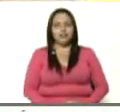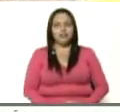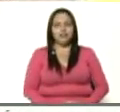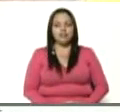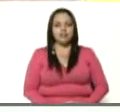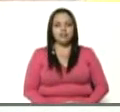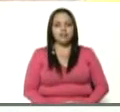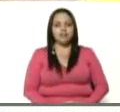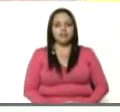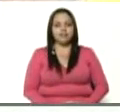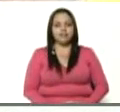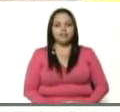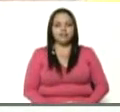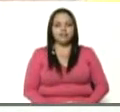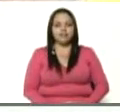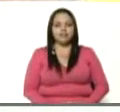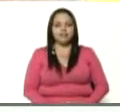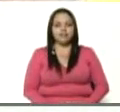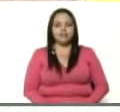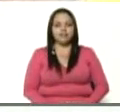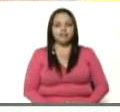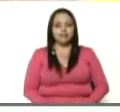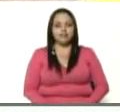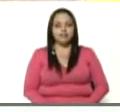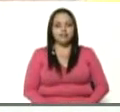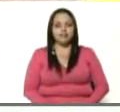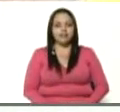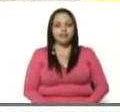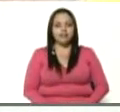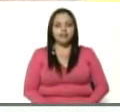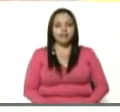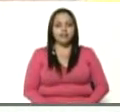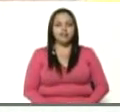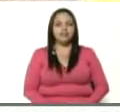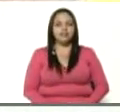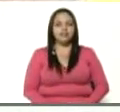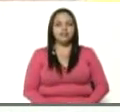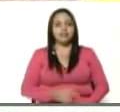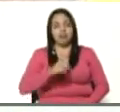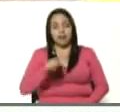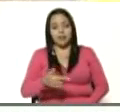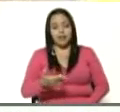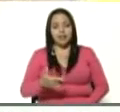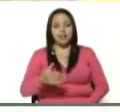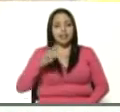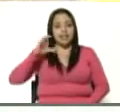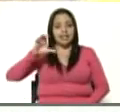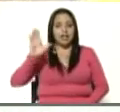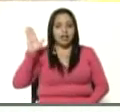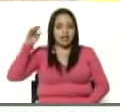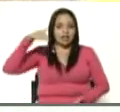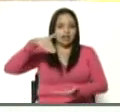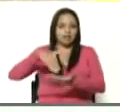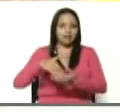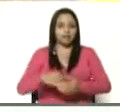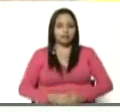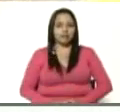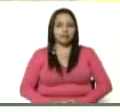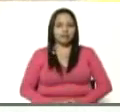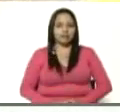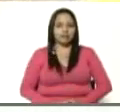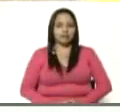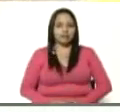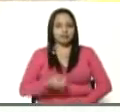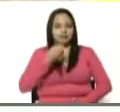municipio Libertador, y por un lado la Guaira y por otro lado el Estado Aragua, hermosos estados de la